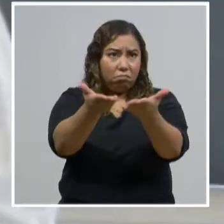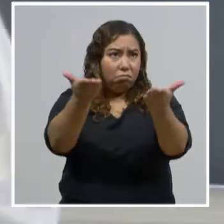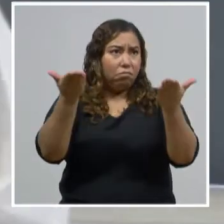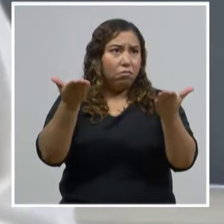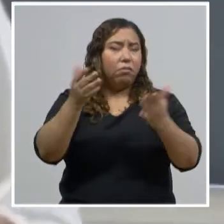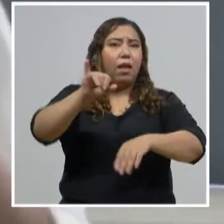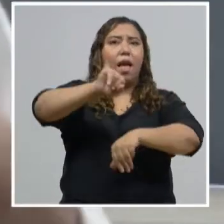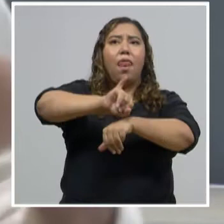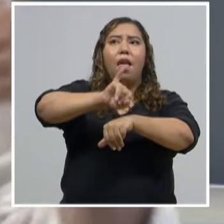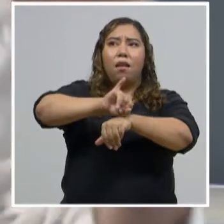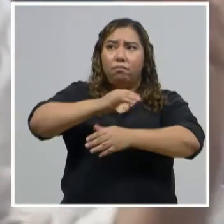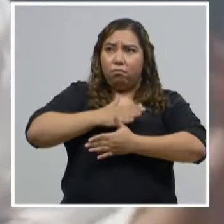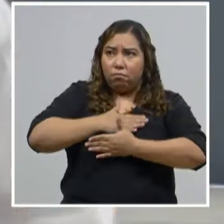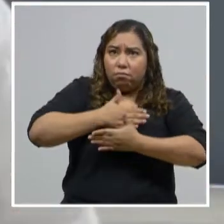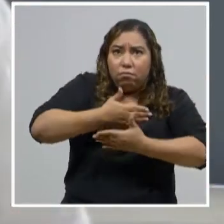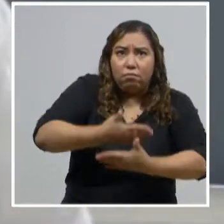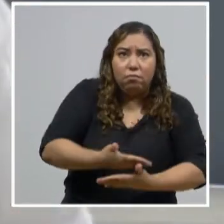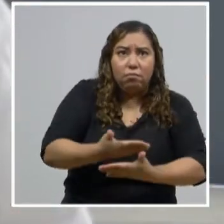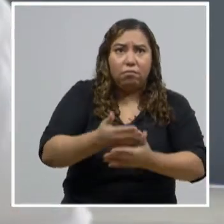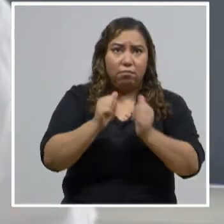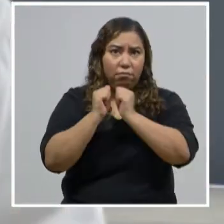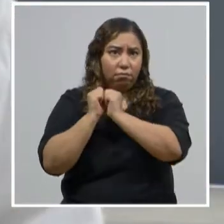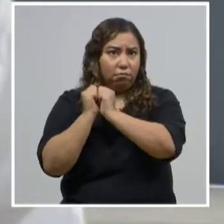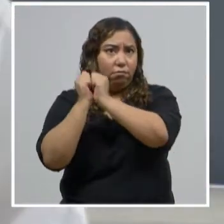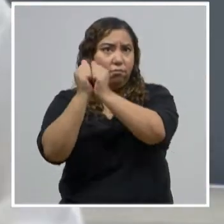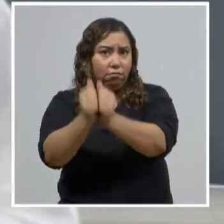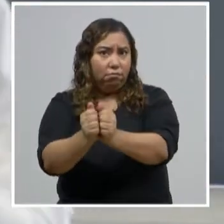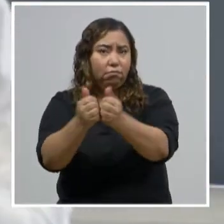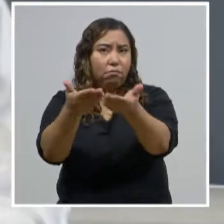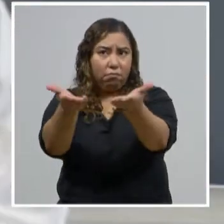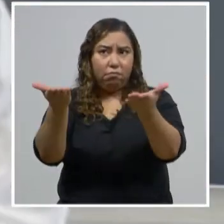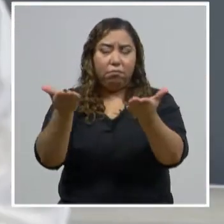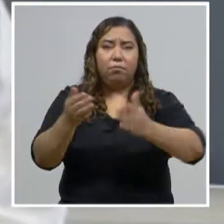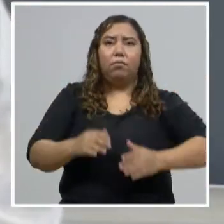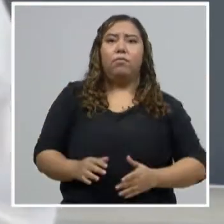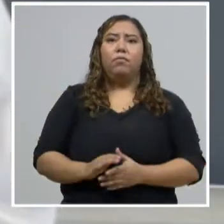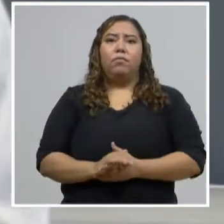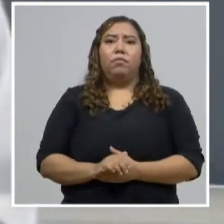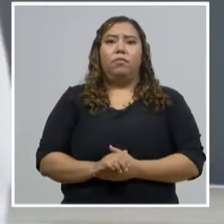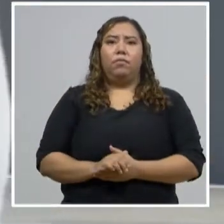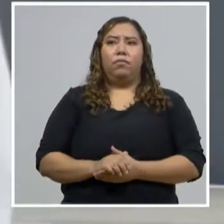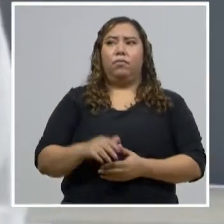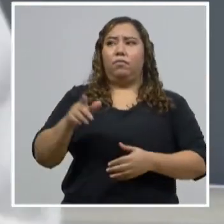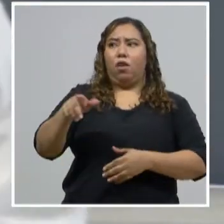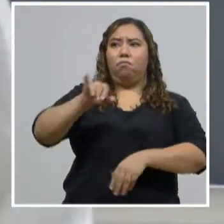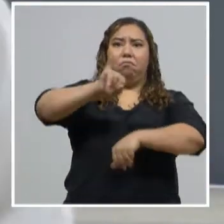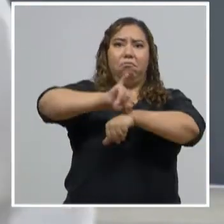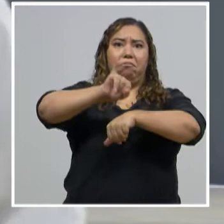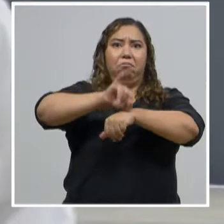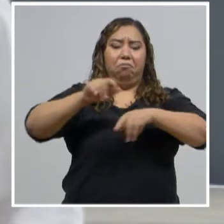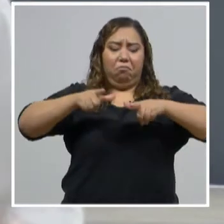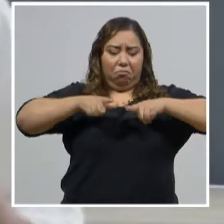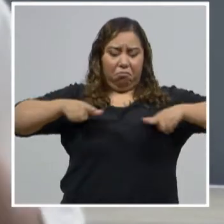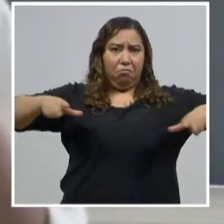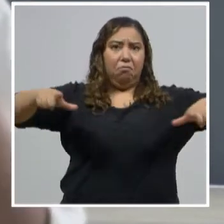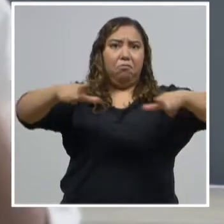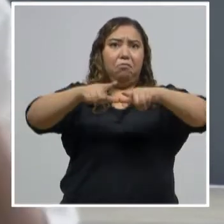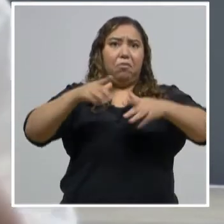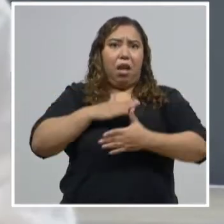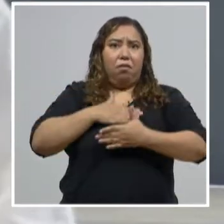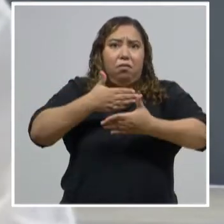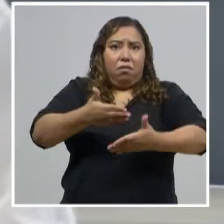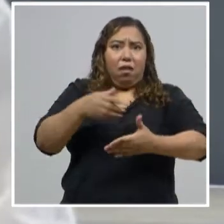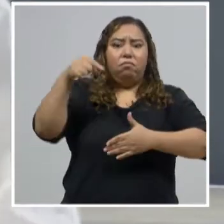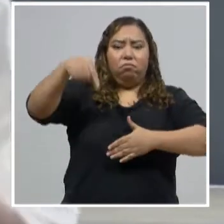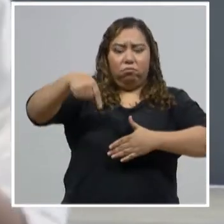disponernos a acompañar los esfuerzos que están haciendo y al mismo tiempo, en el caso de ser posible, disponer nuestras instalaciones para que la